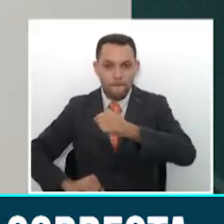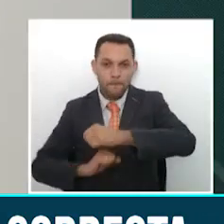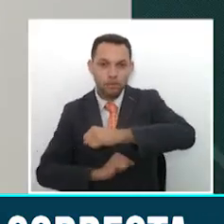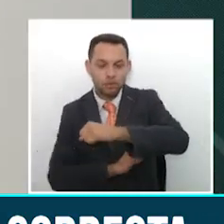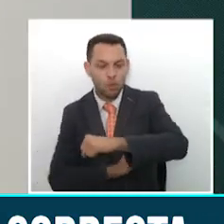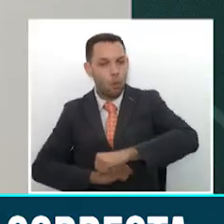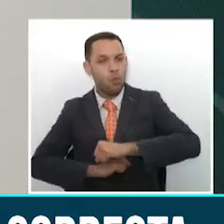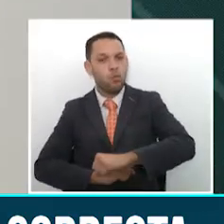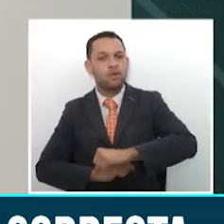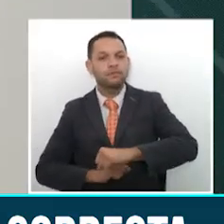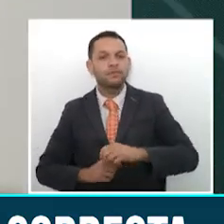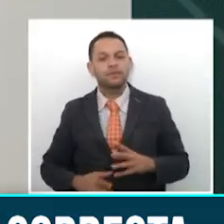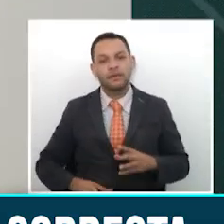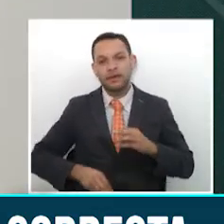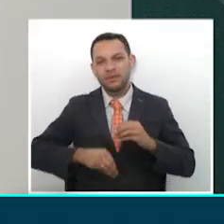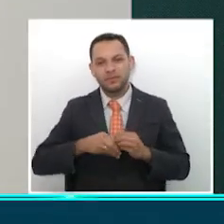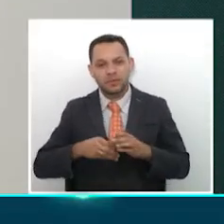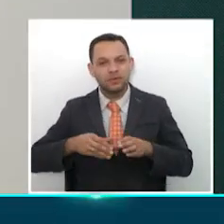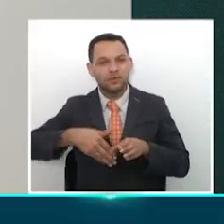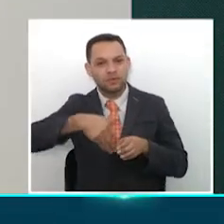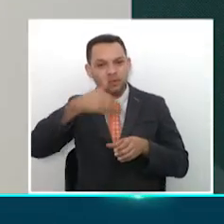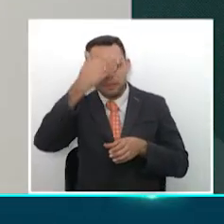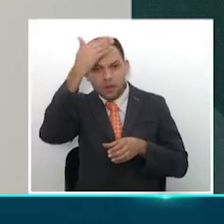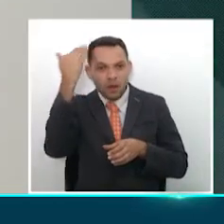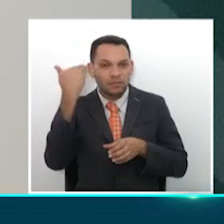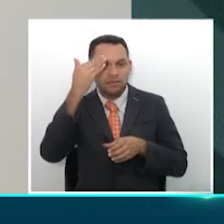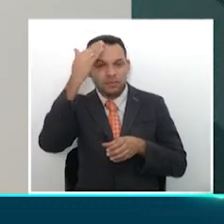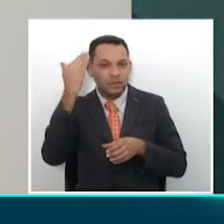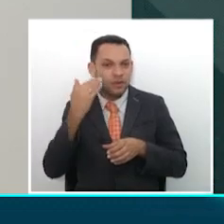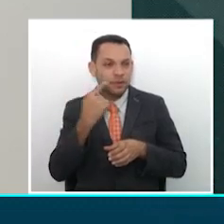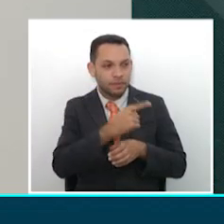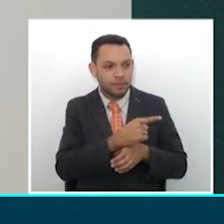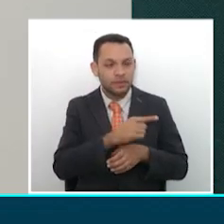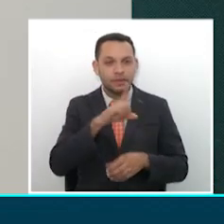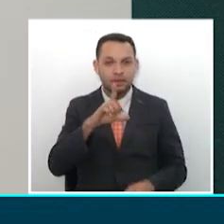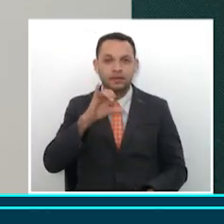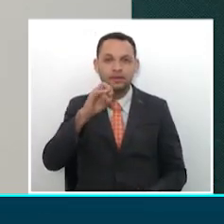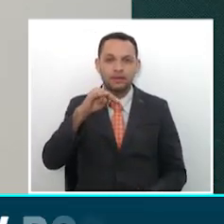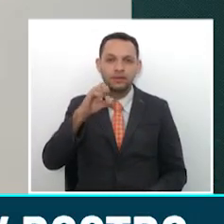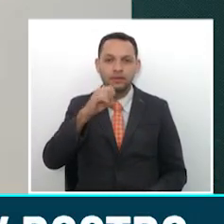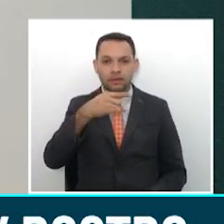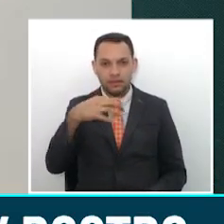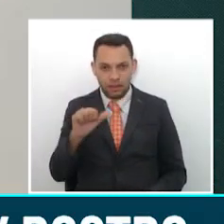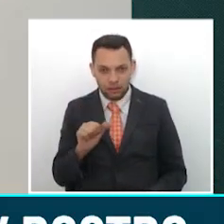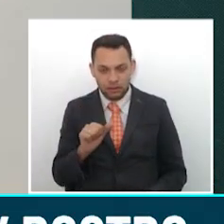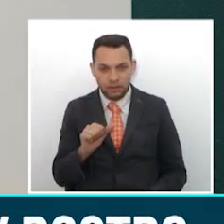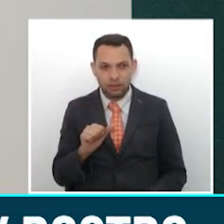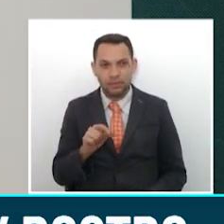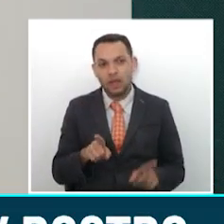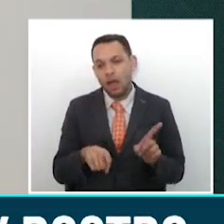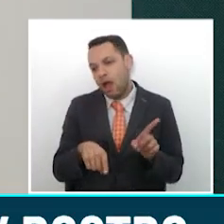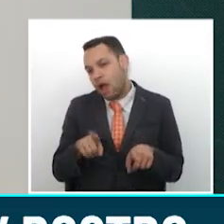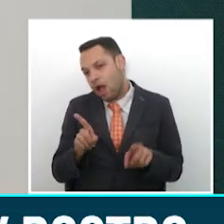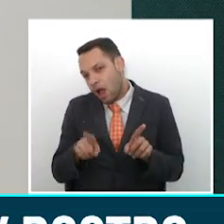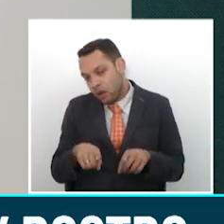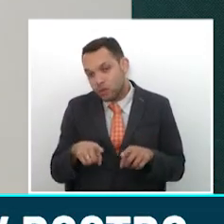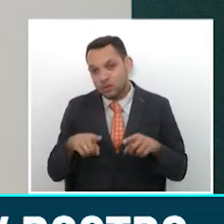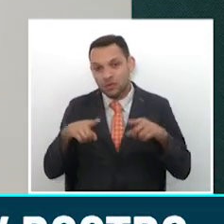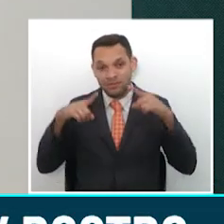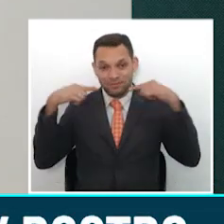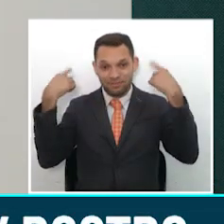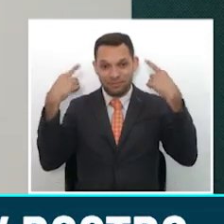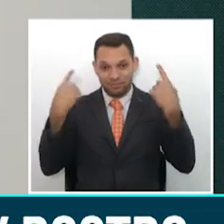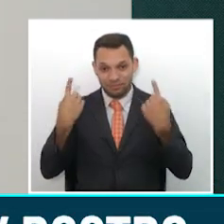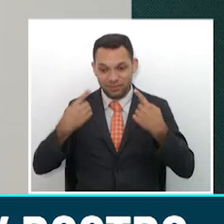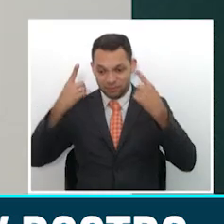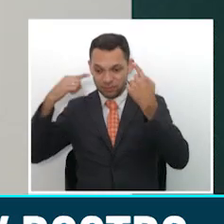Podemos hacer una mascarilla a base de linaza para las personas que tienen cabello crespo. La linaza